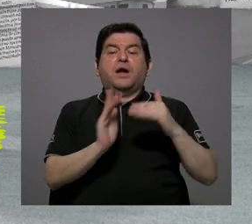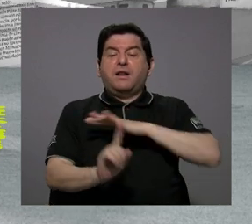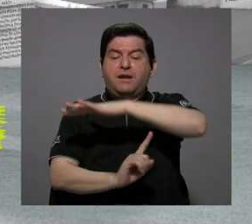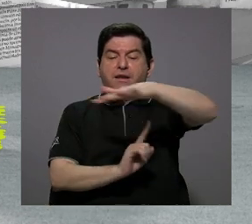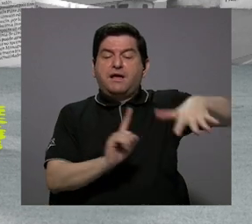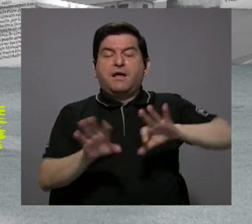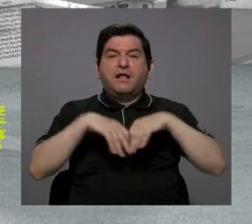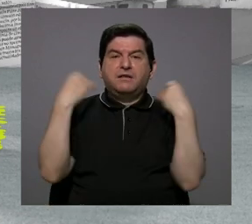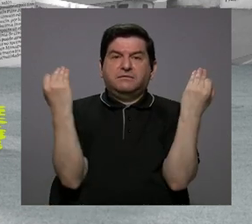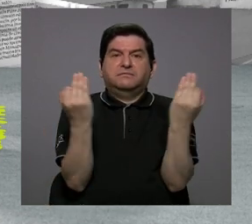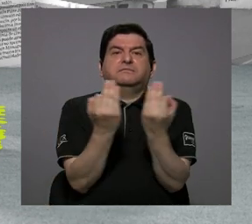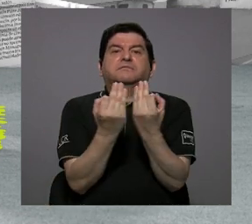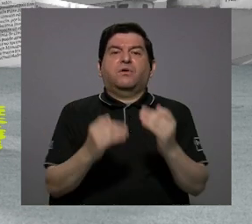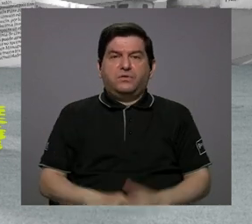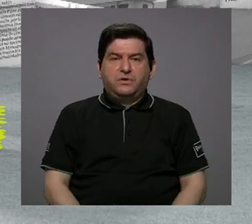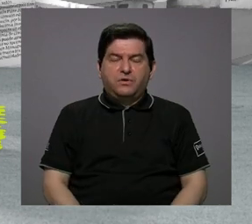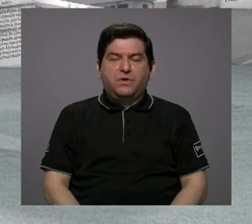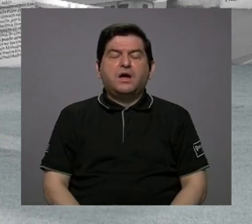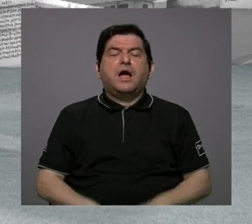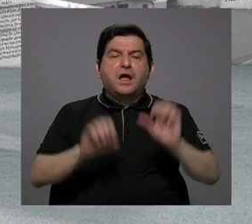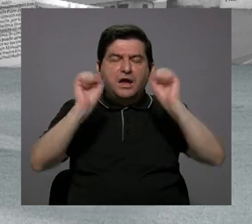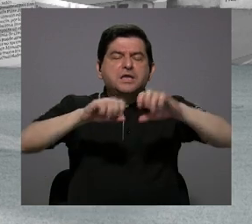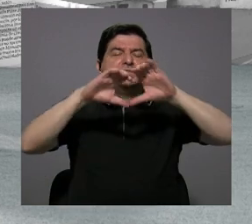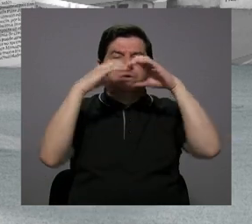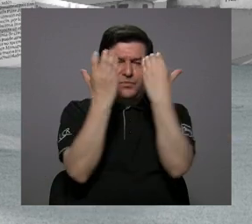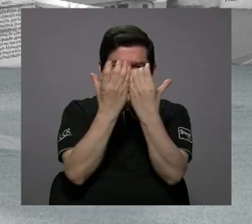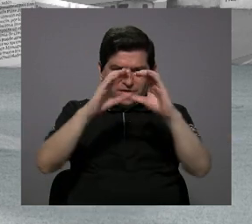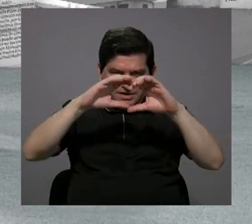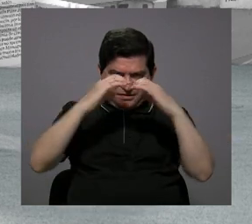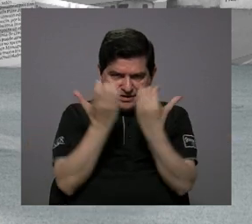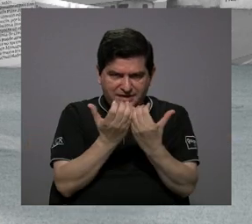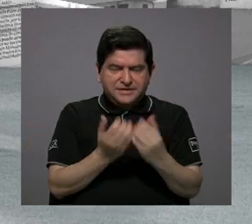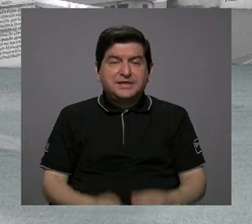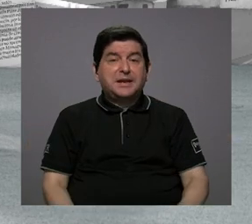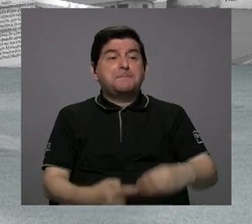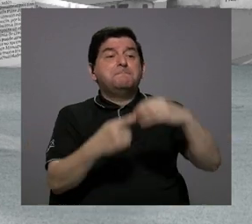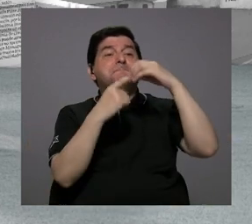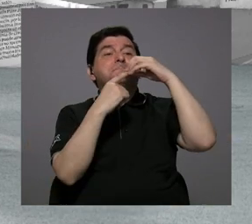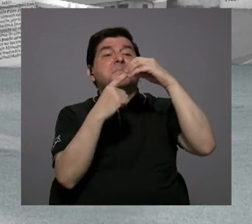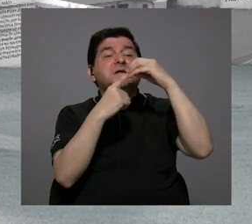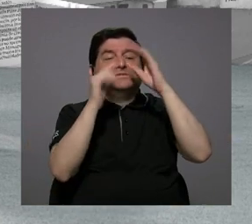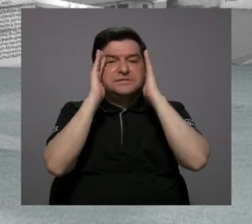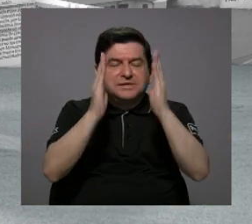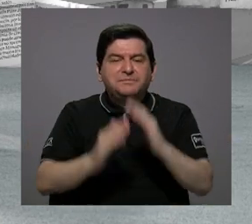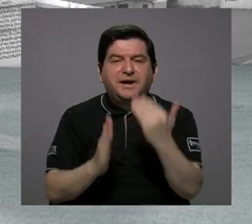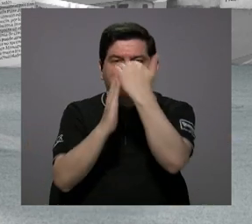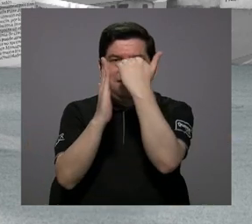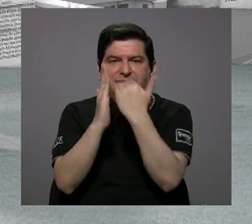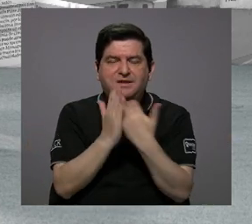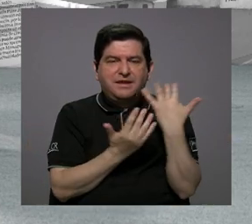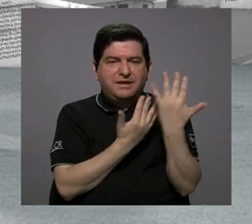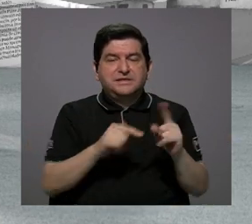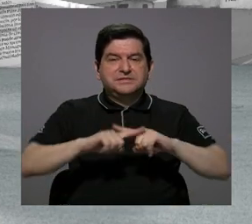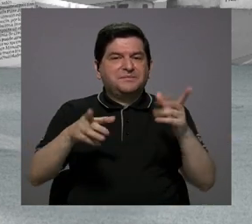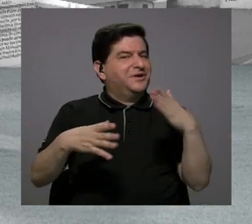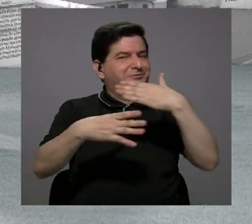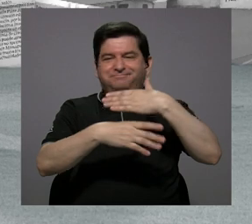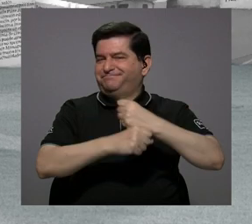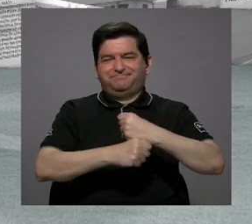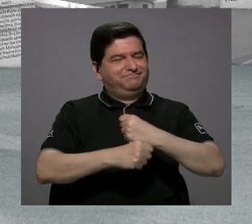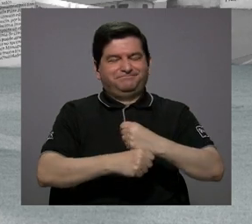entorno familiar, para poder categorizar y dar una priorización en la lista de espera, cosa que no se ha hecho.